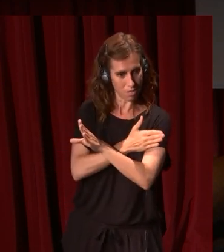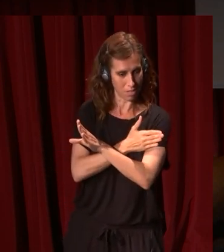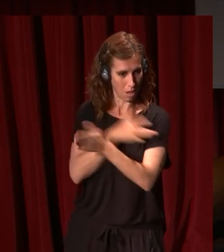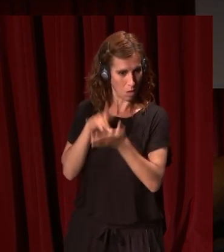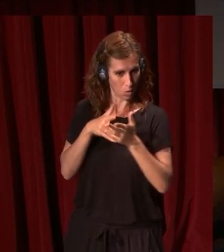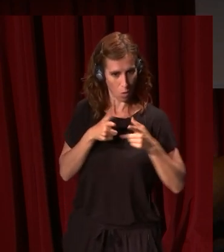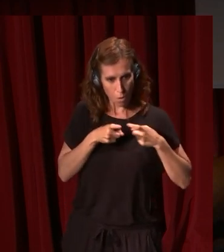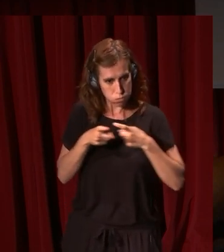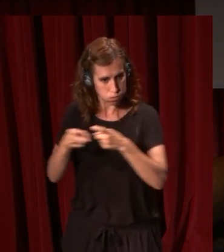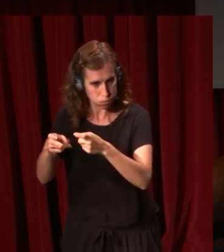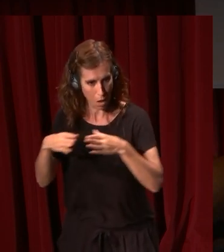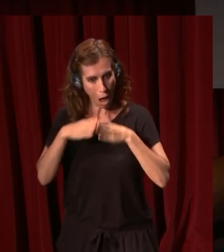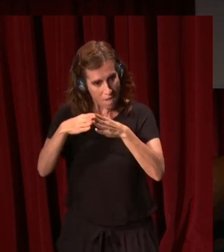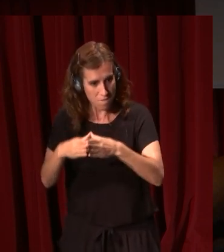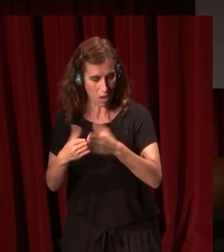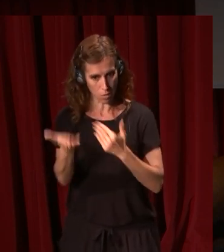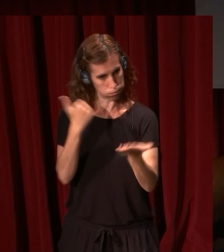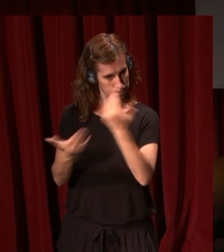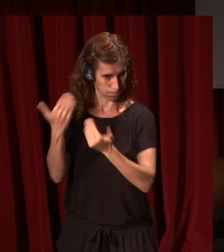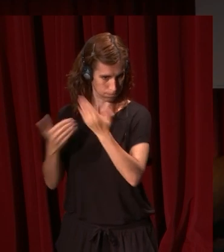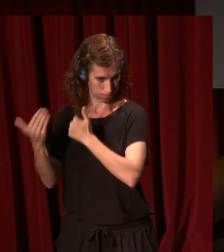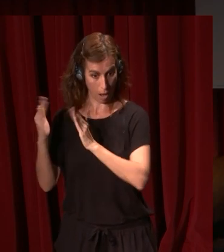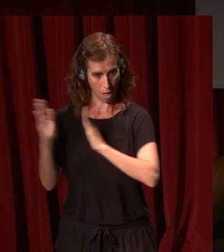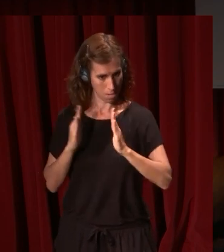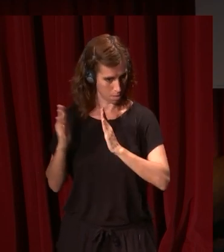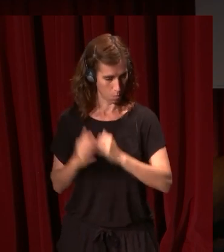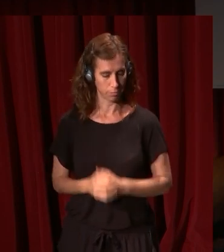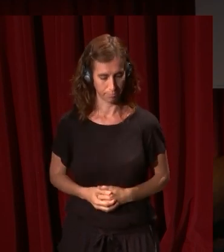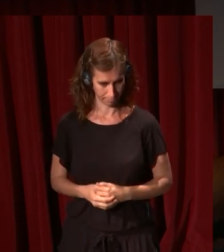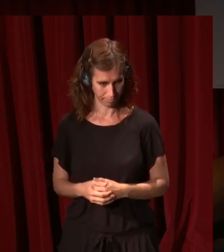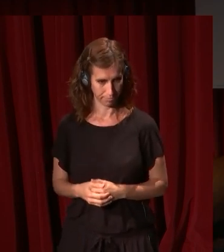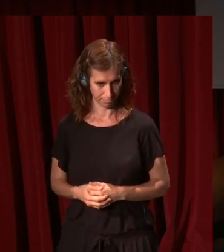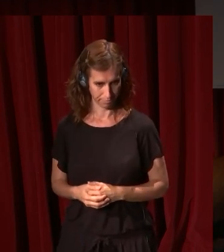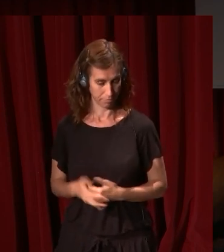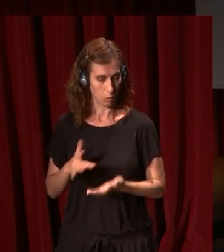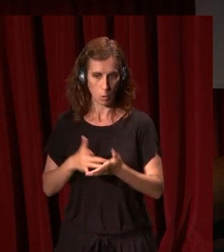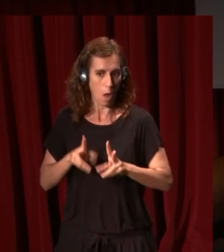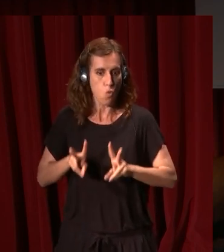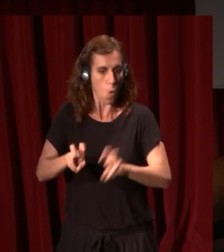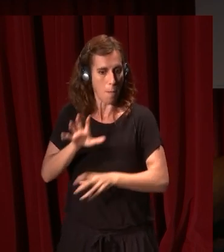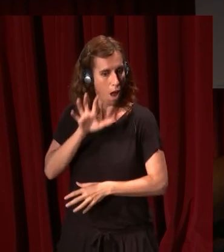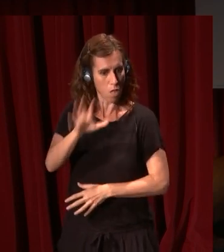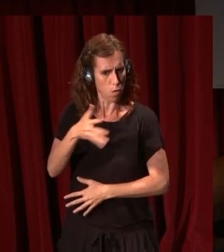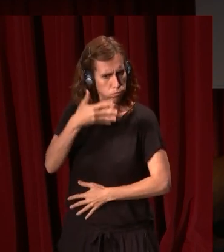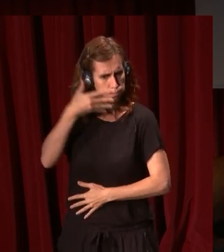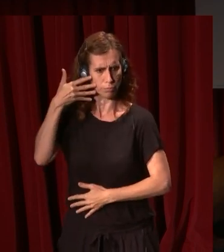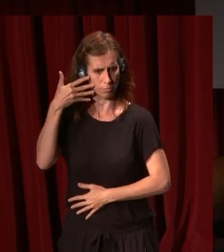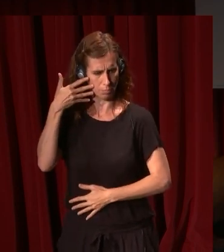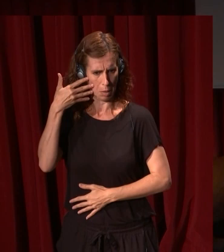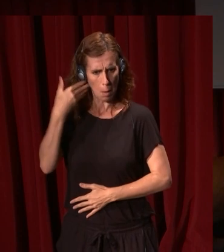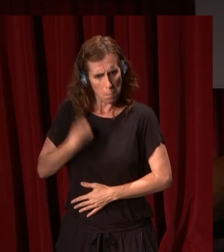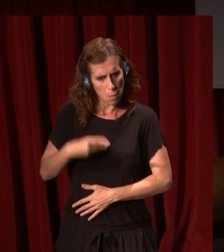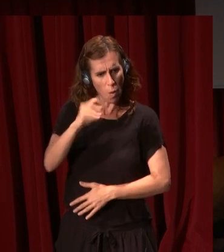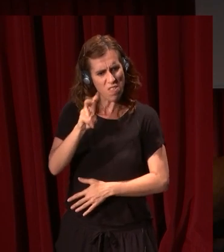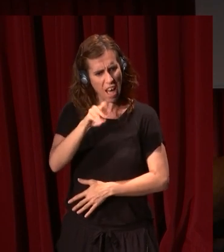campos de batalla de los barcos y de los ejércitos españoles durante un tiempo. Hay una gran noción de nueva nación y un gran orgullo del David que se ha